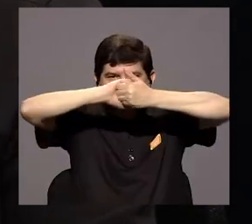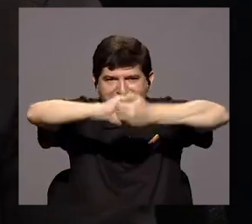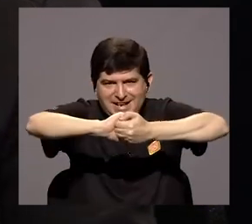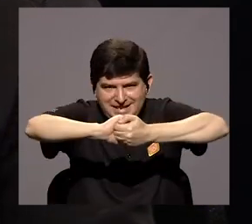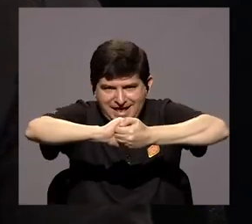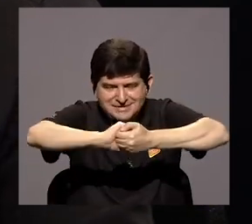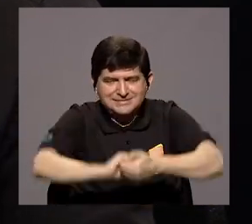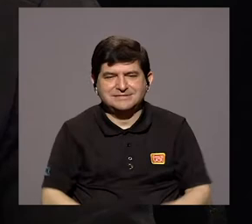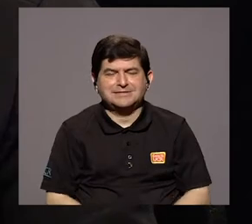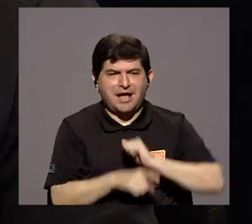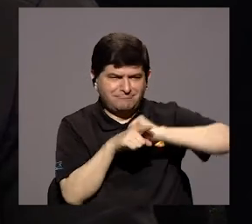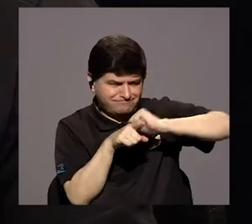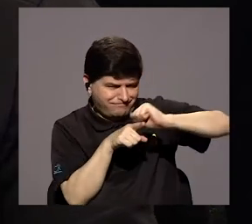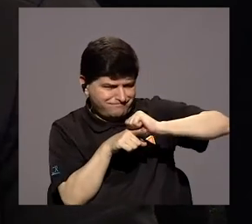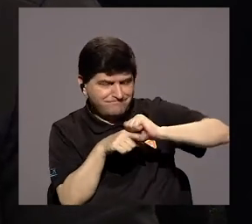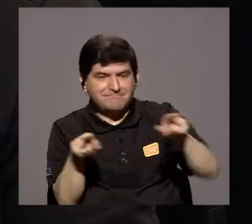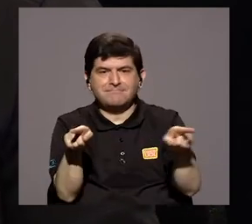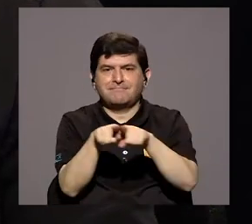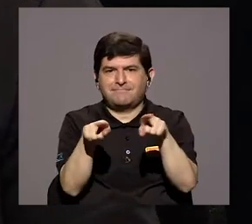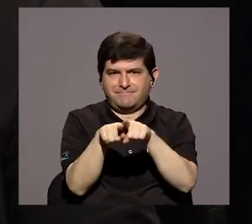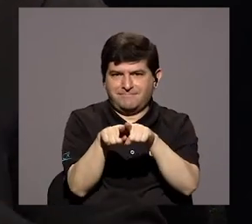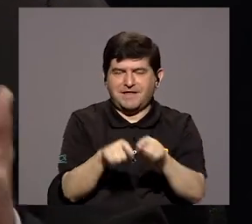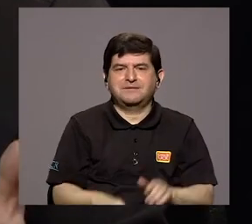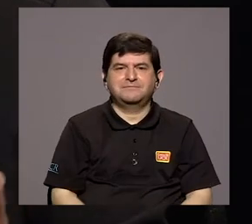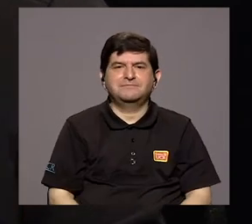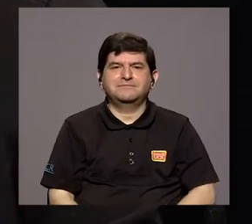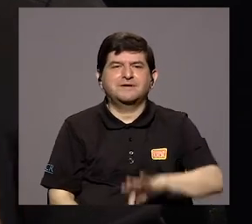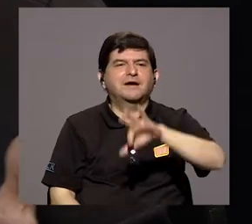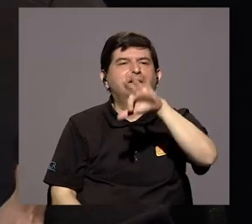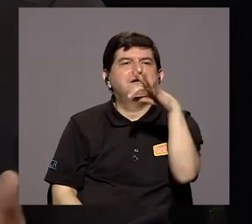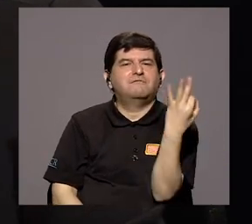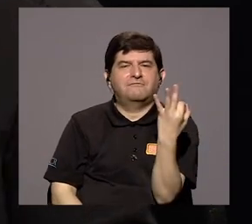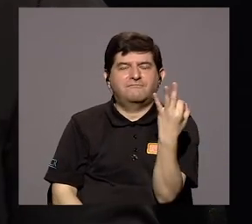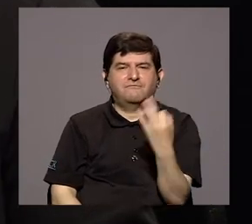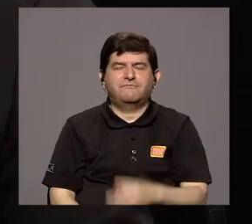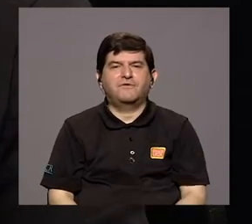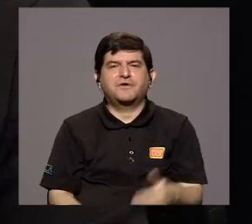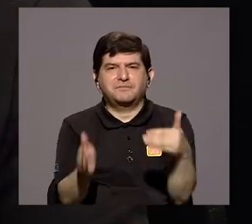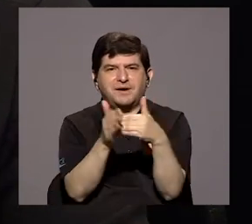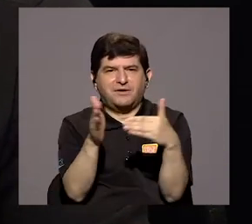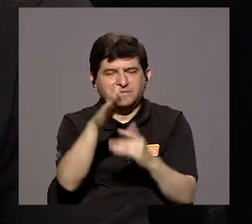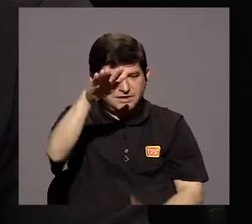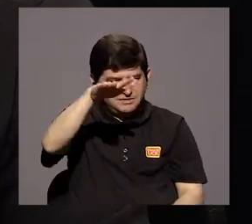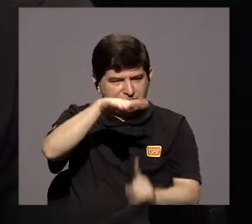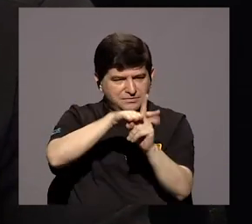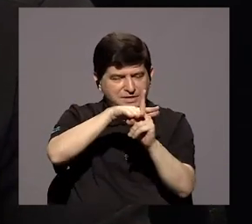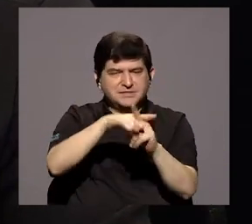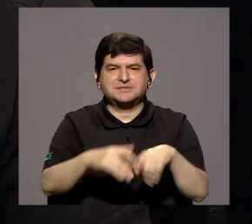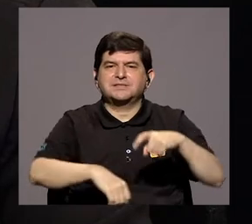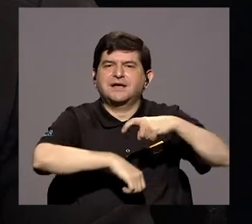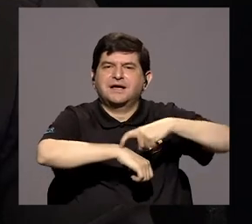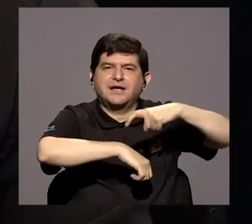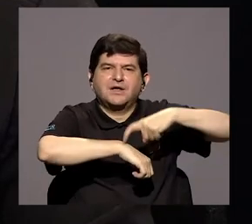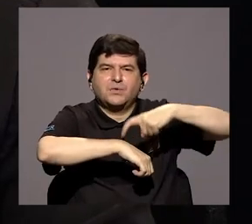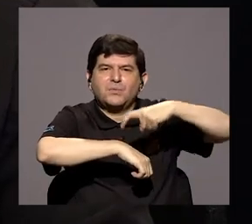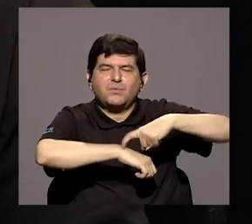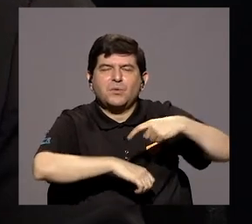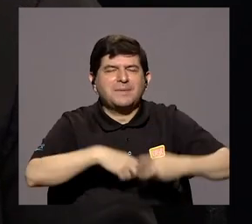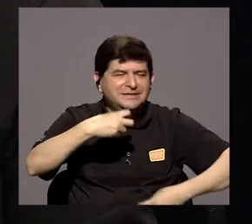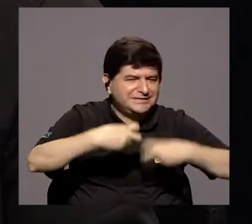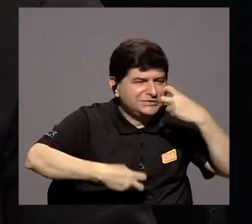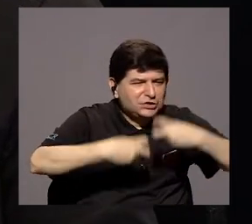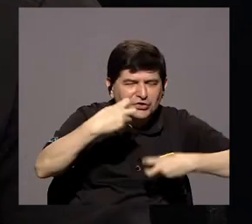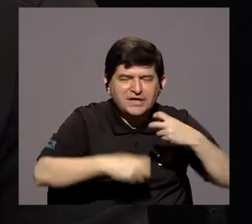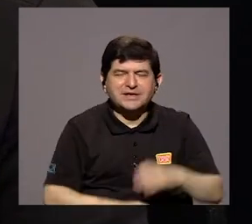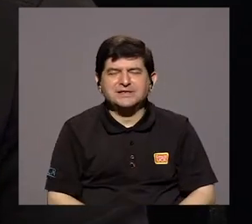solamente de capacitación, también de cómo resurgir en momentos, ¿verdad?, de crisis o